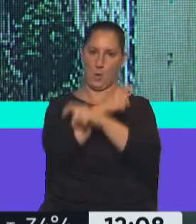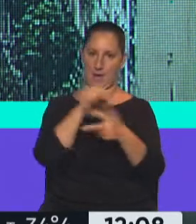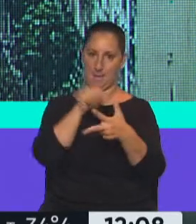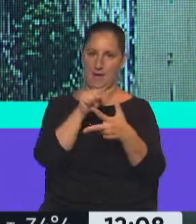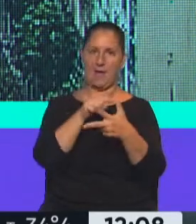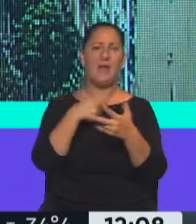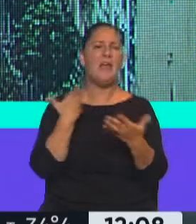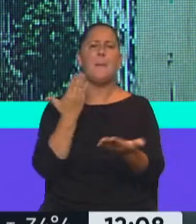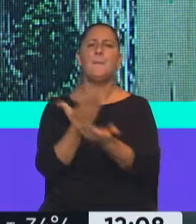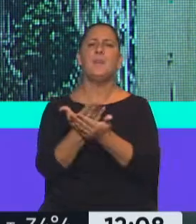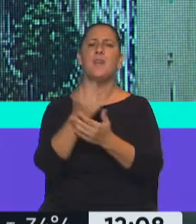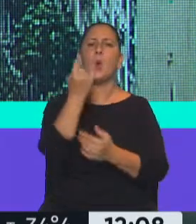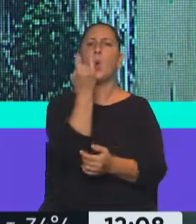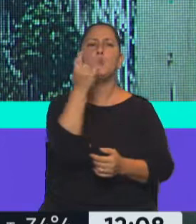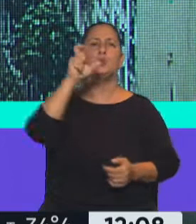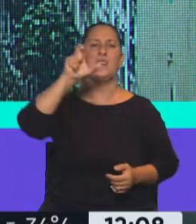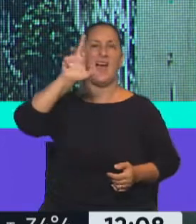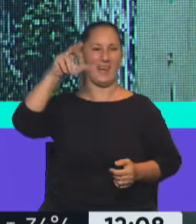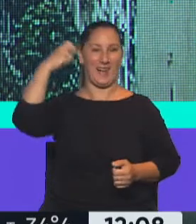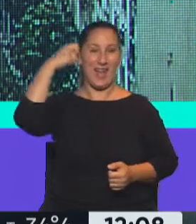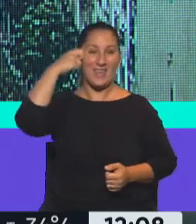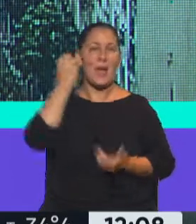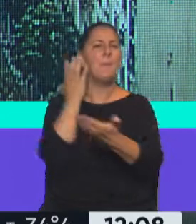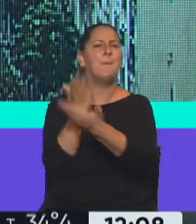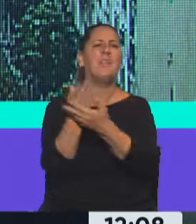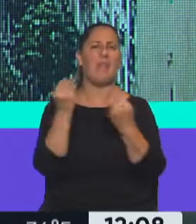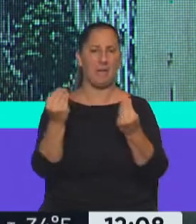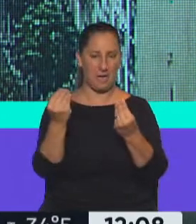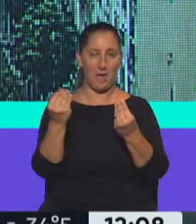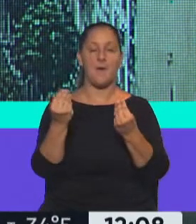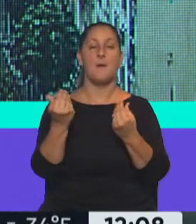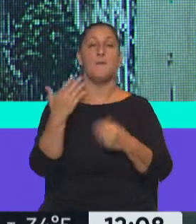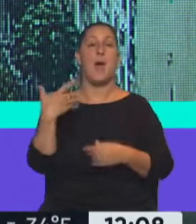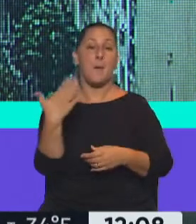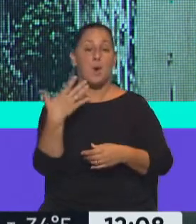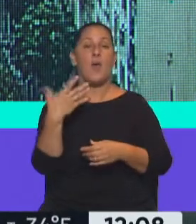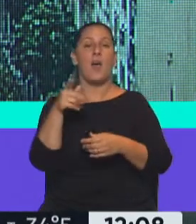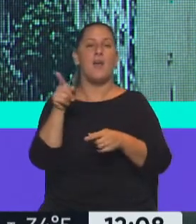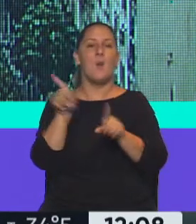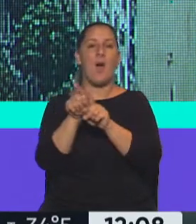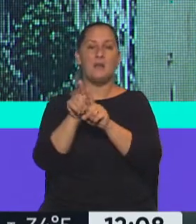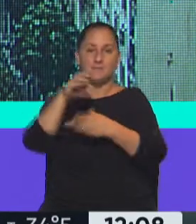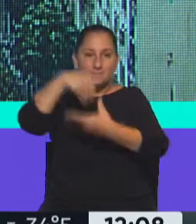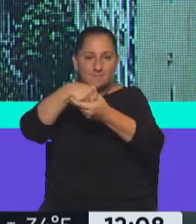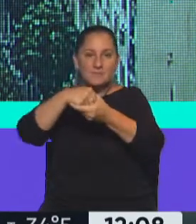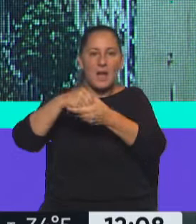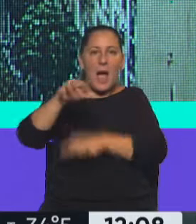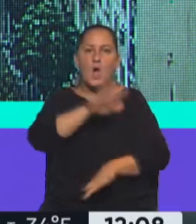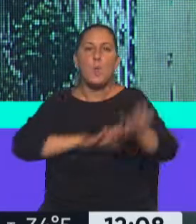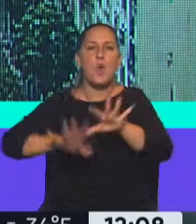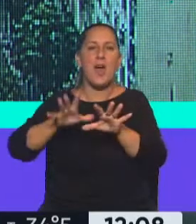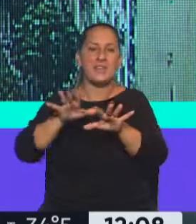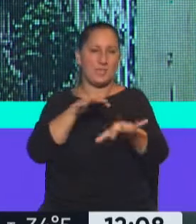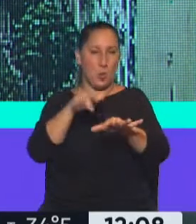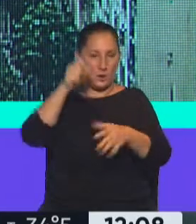que le está pidiendo principalmente la Unión Cívica Radical, para tratar de conformar su situación interna, para tratar